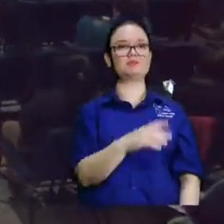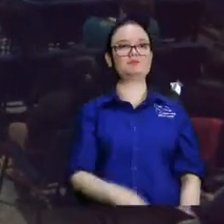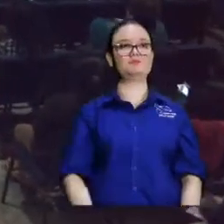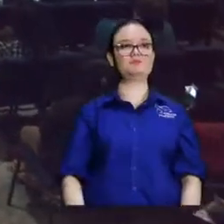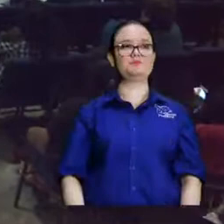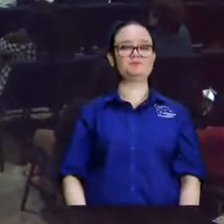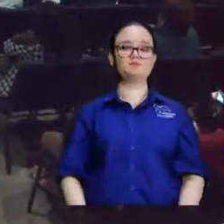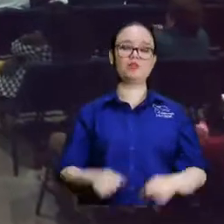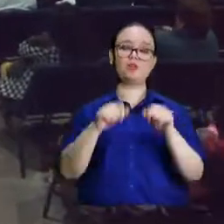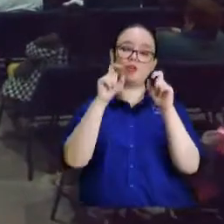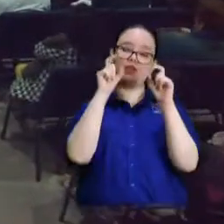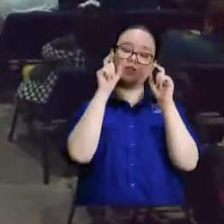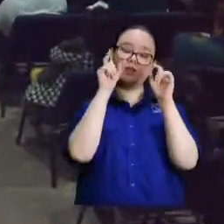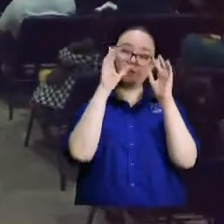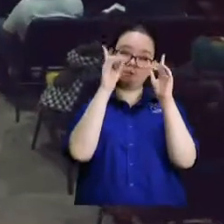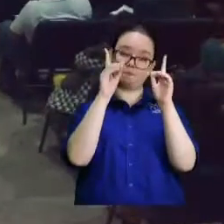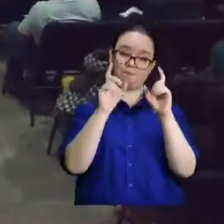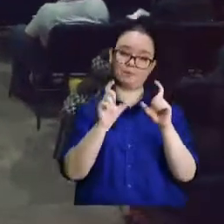Doctrinas extrañas.